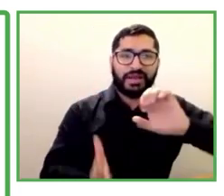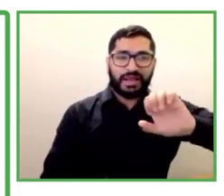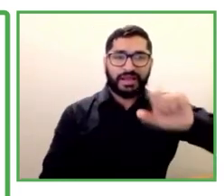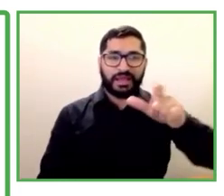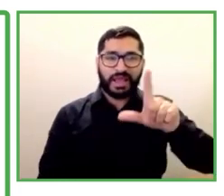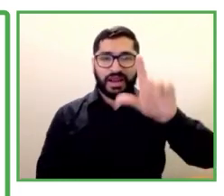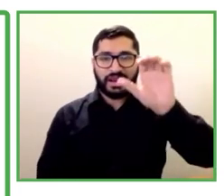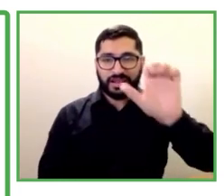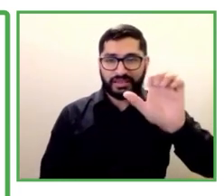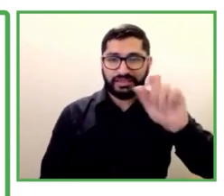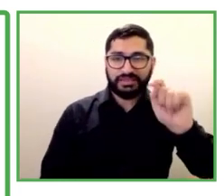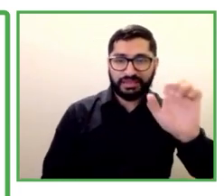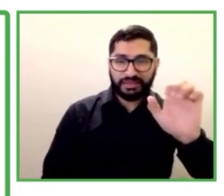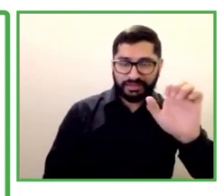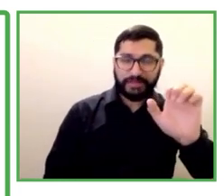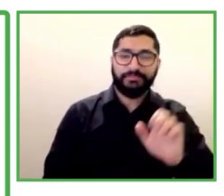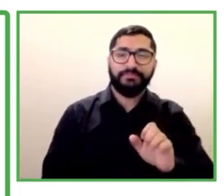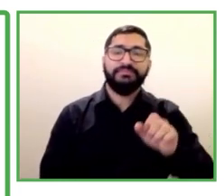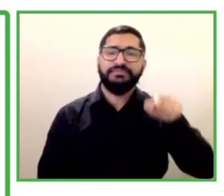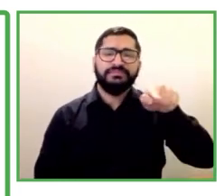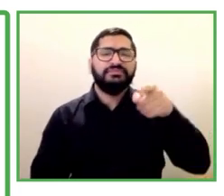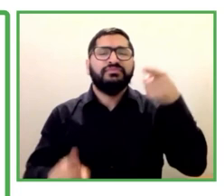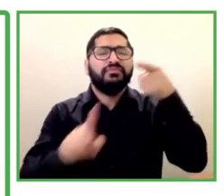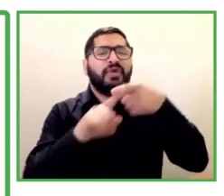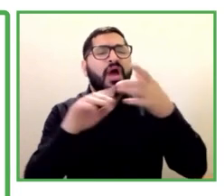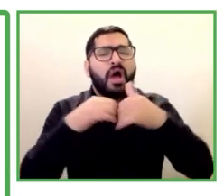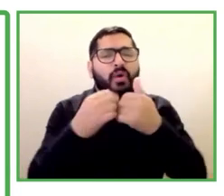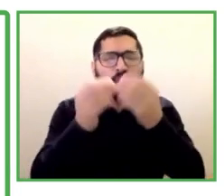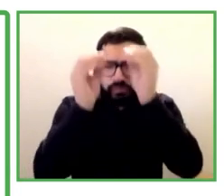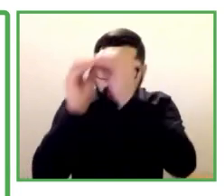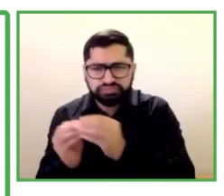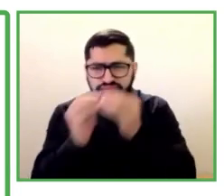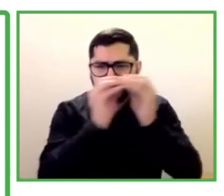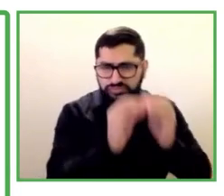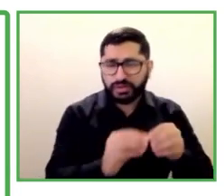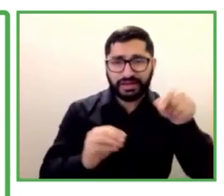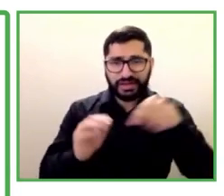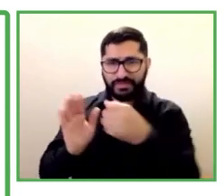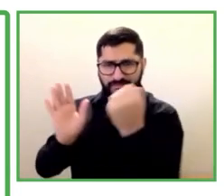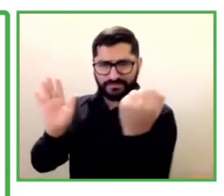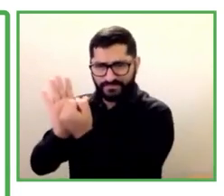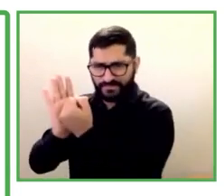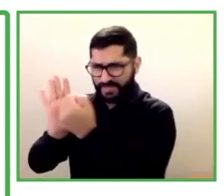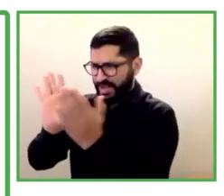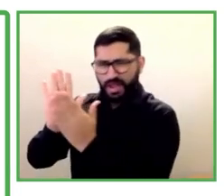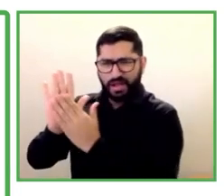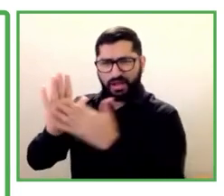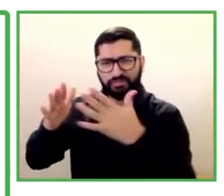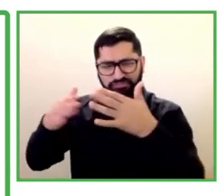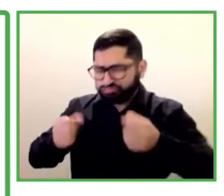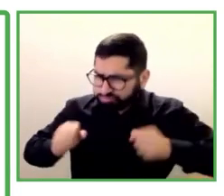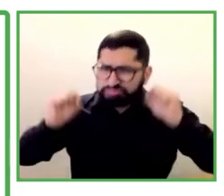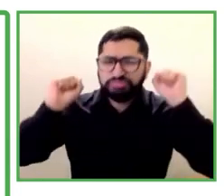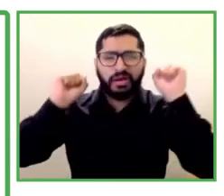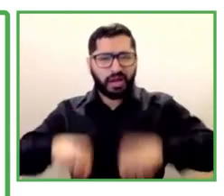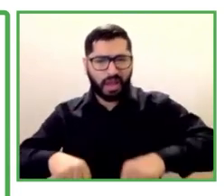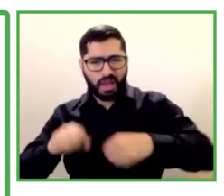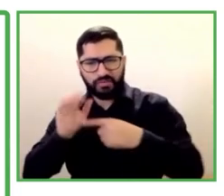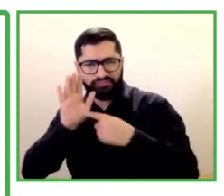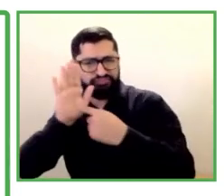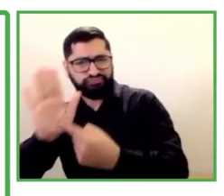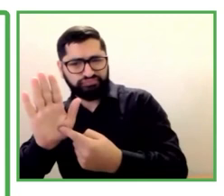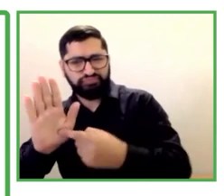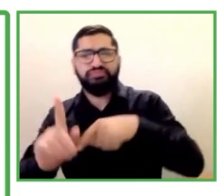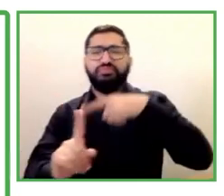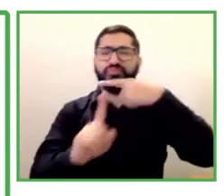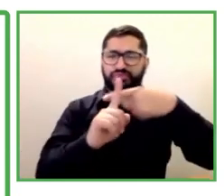software. Creemos que esto traerá ventajas a las empresas a través del reclutamiento asertivo de